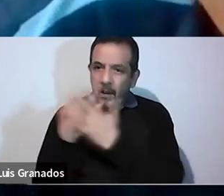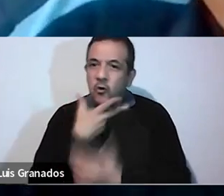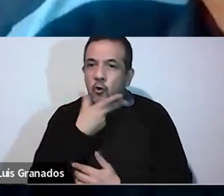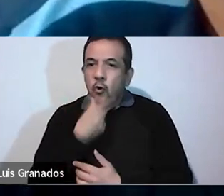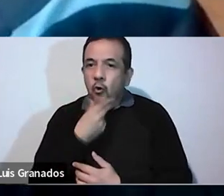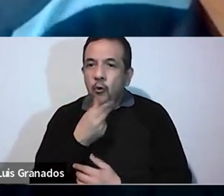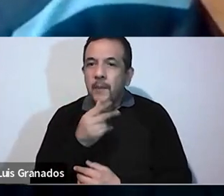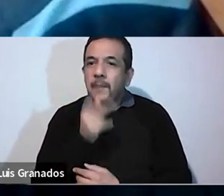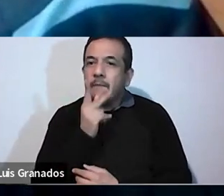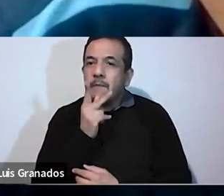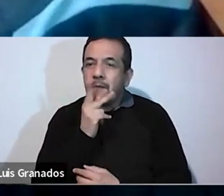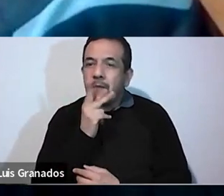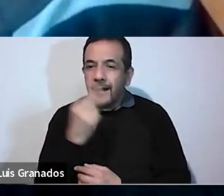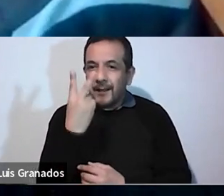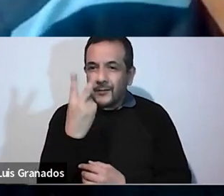paterna, de un padre.